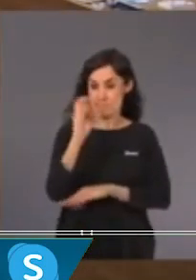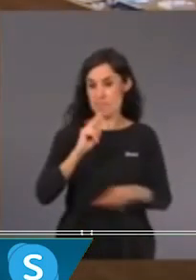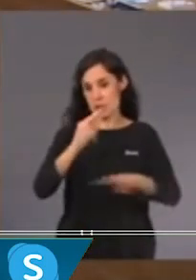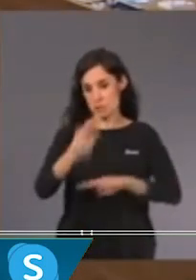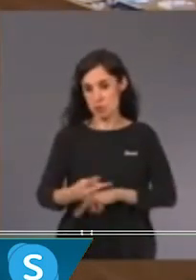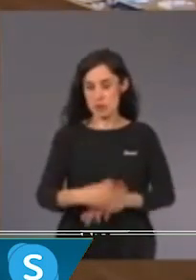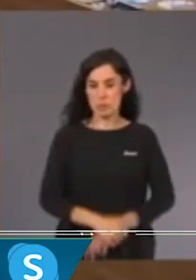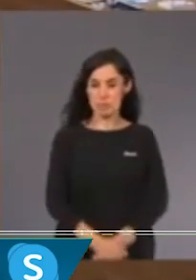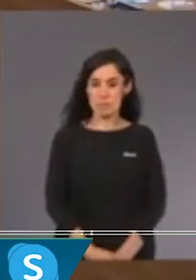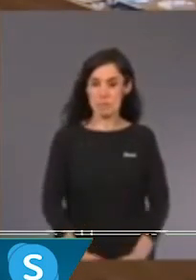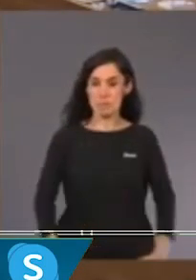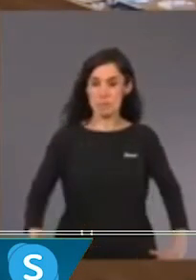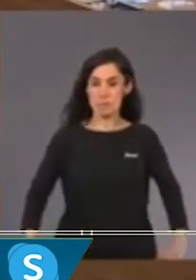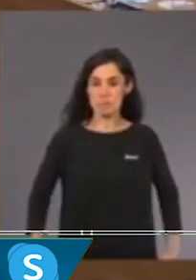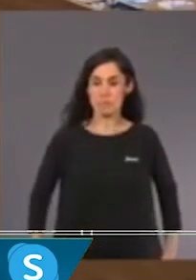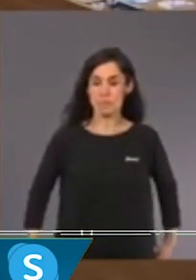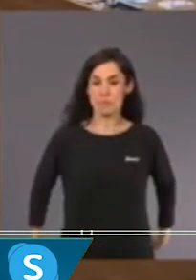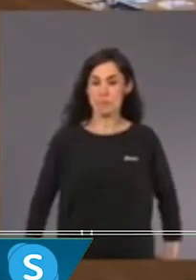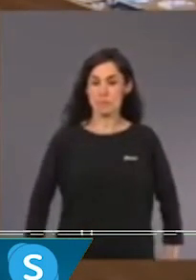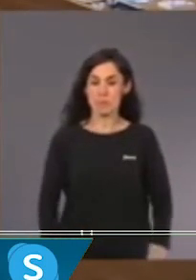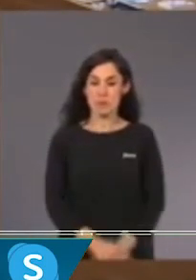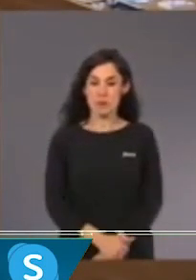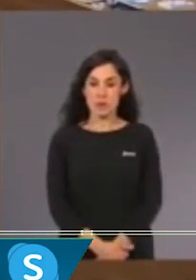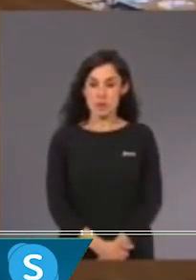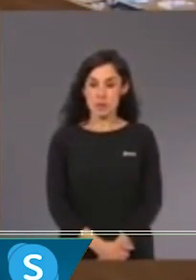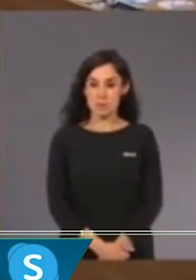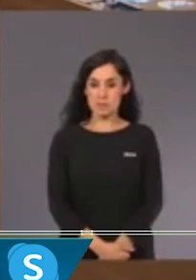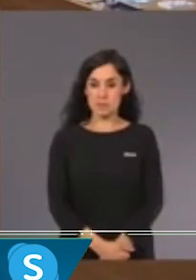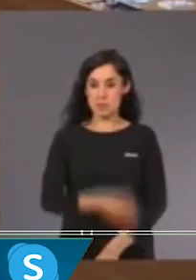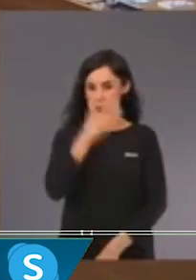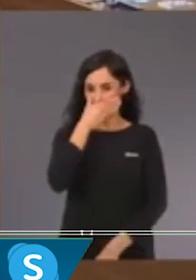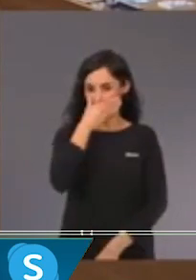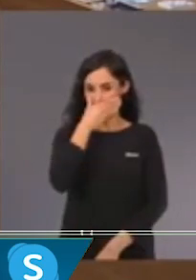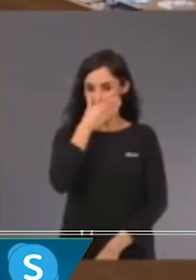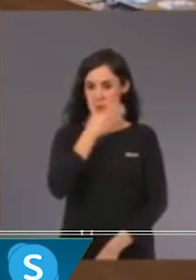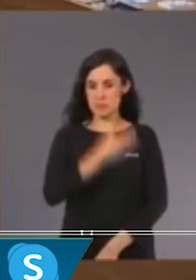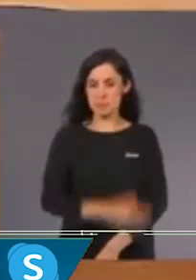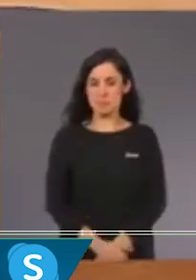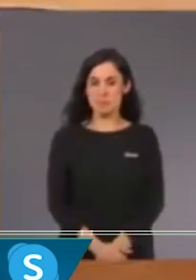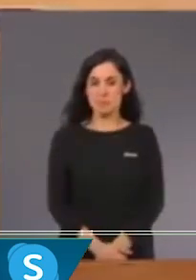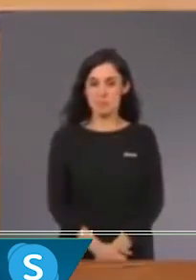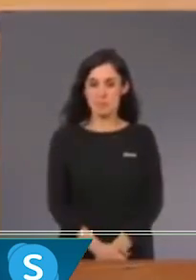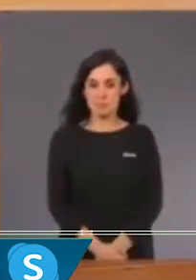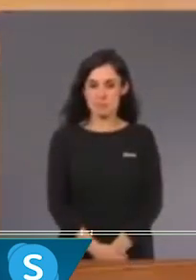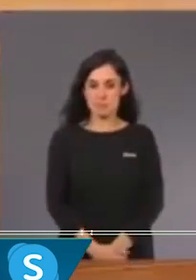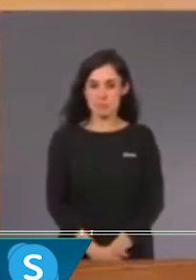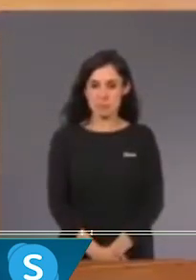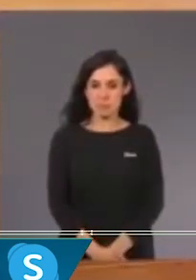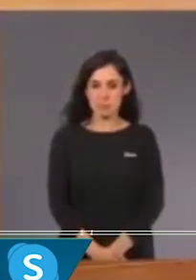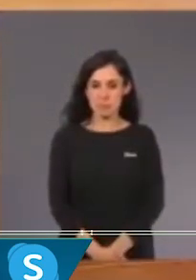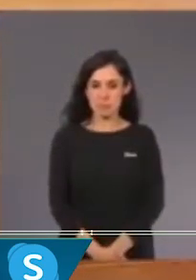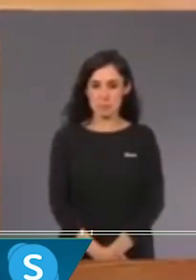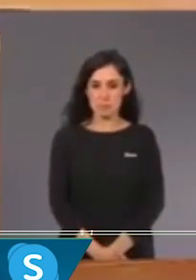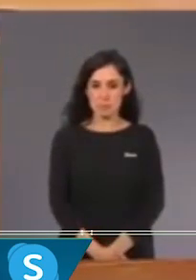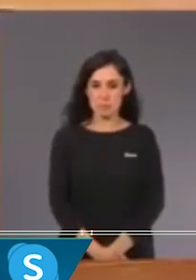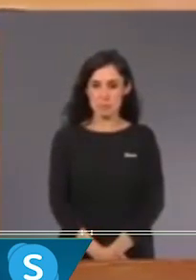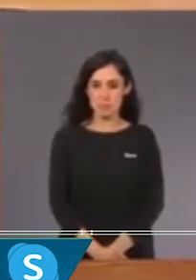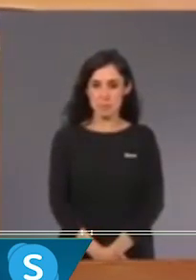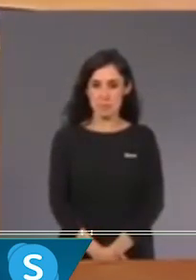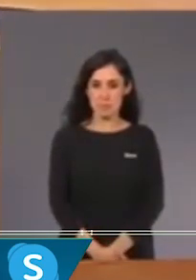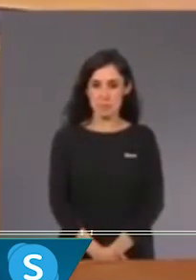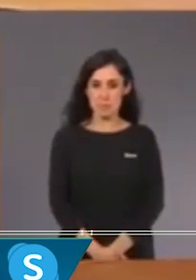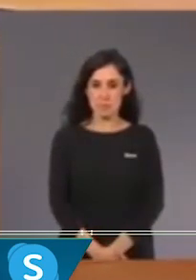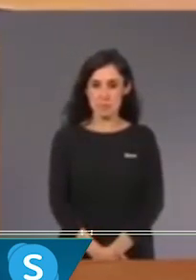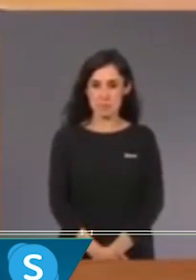como sí que existe en Madrid, van a haber niños que están perdiendo semanas, meses y puede que se llegue a perder el curso